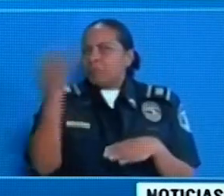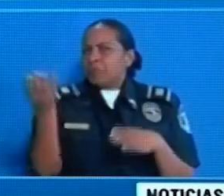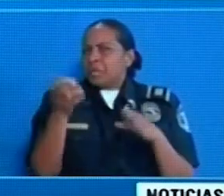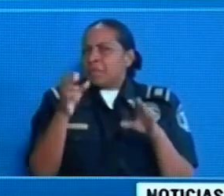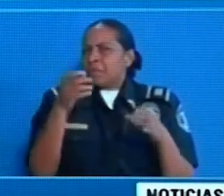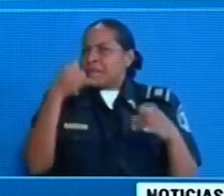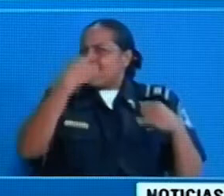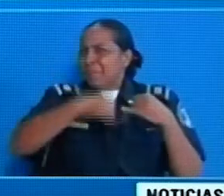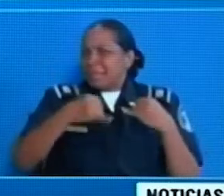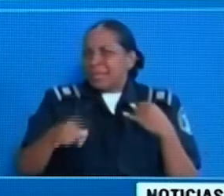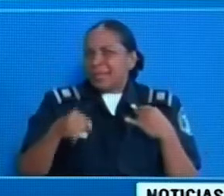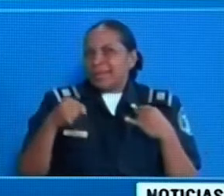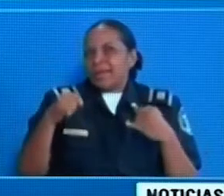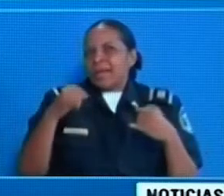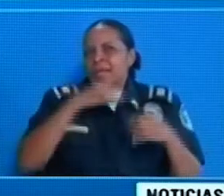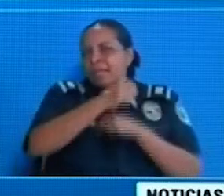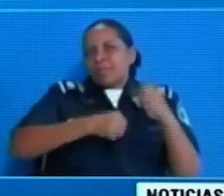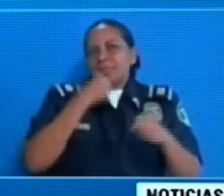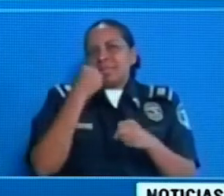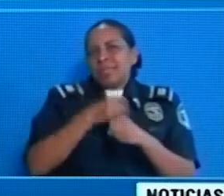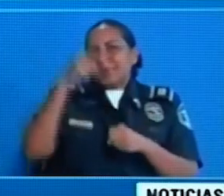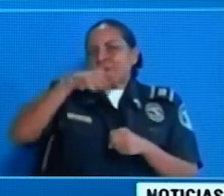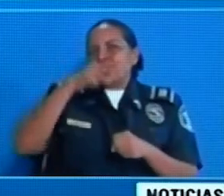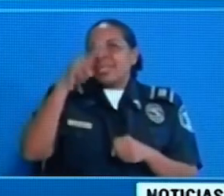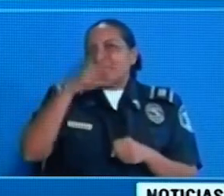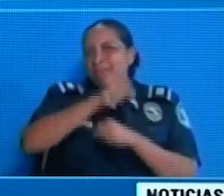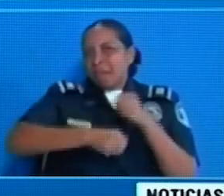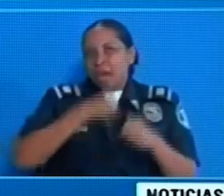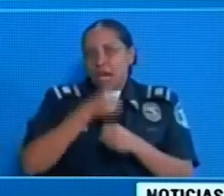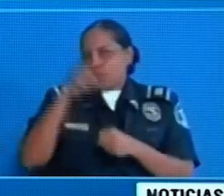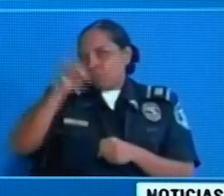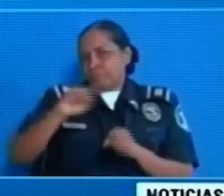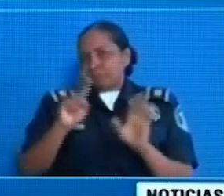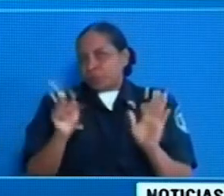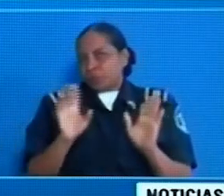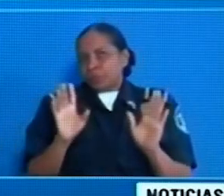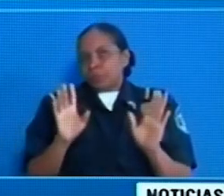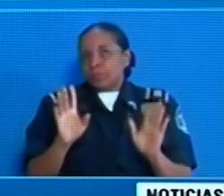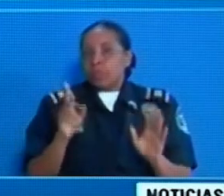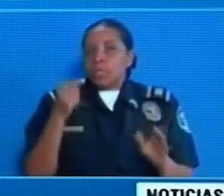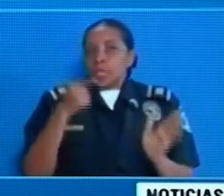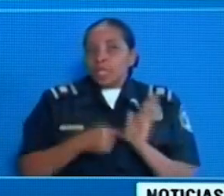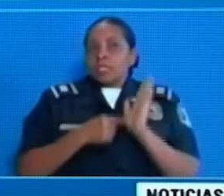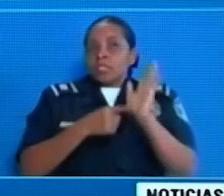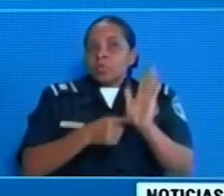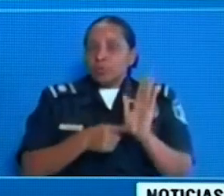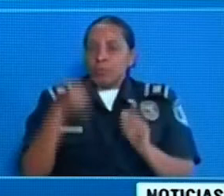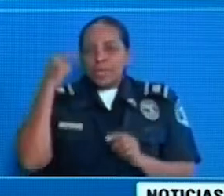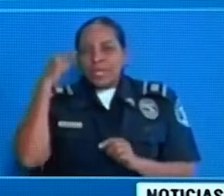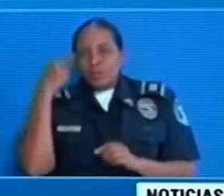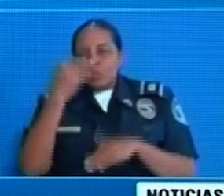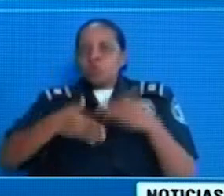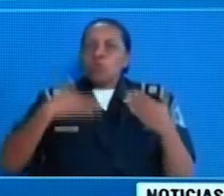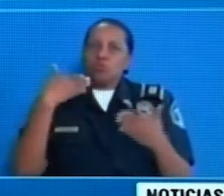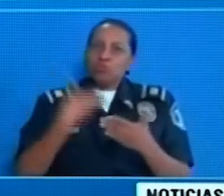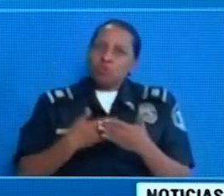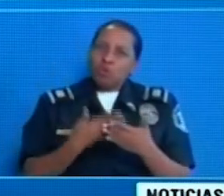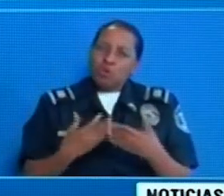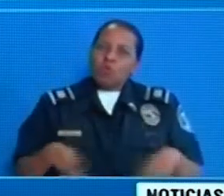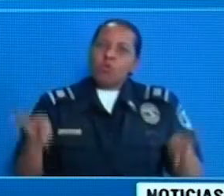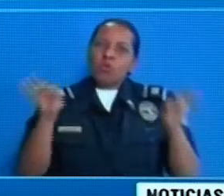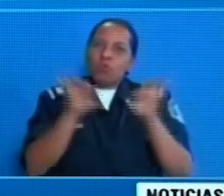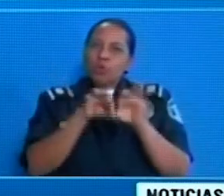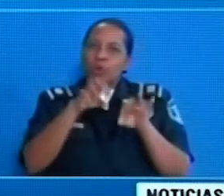del año escolar 2020, ni descalifica tampoco a los centros de educación particular. Es importante